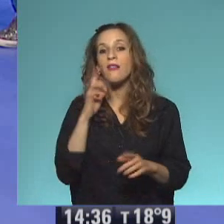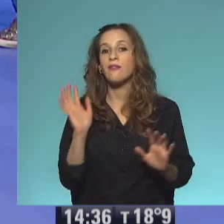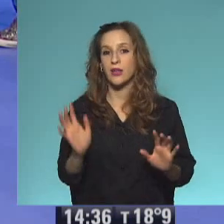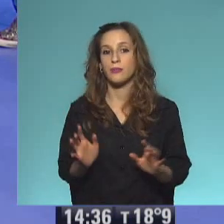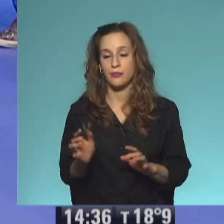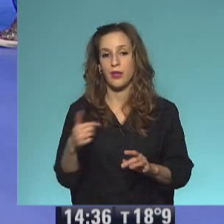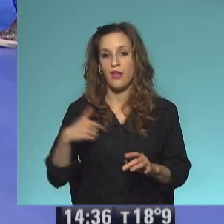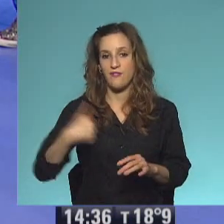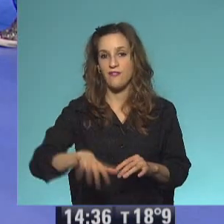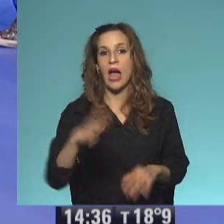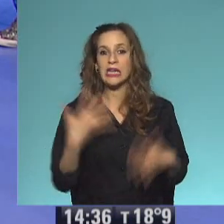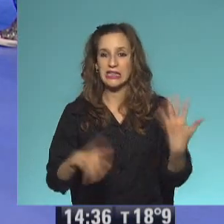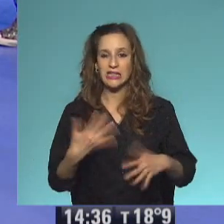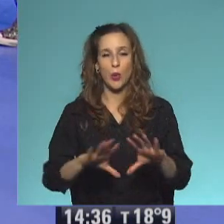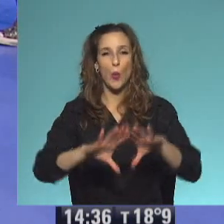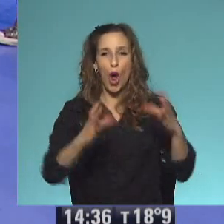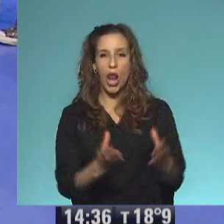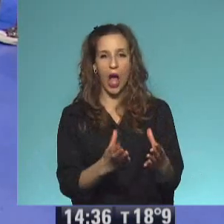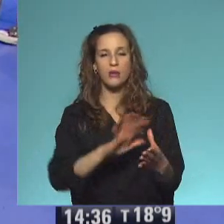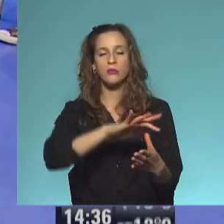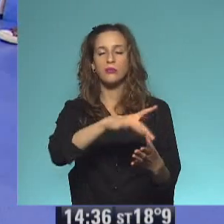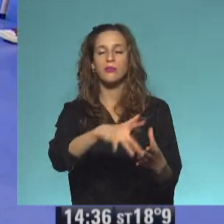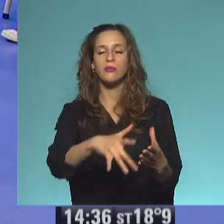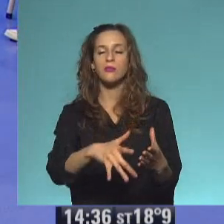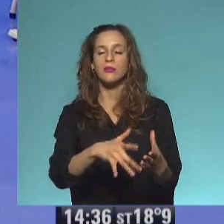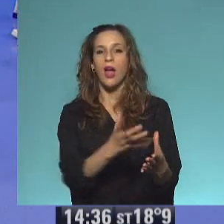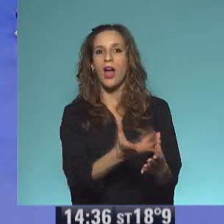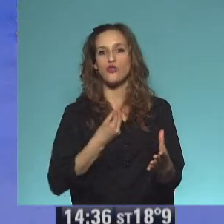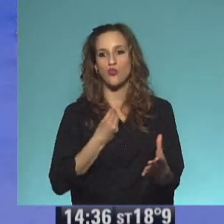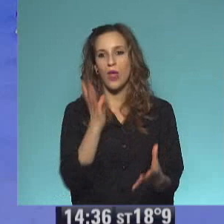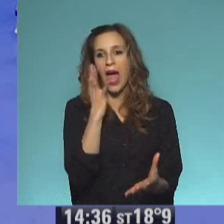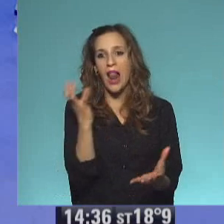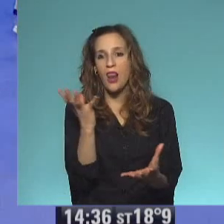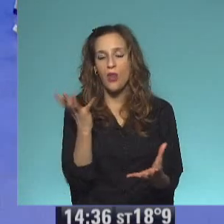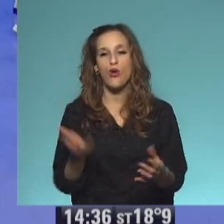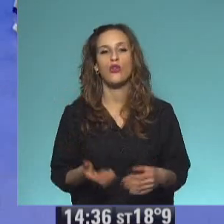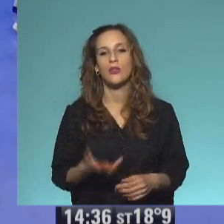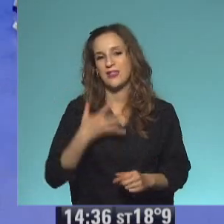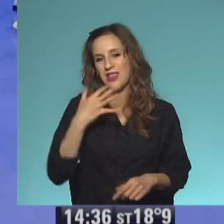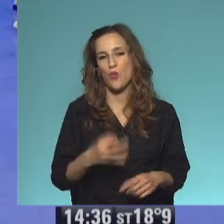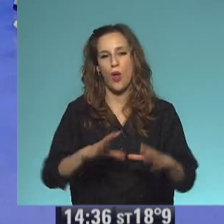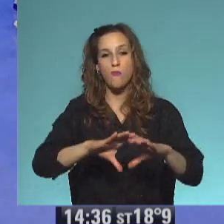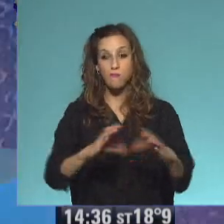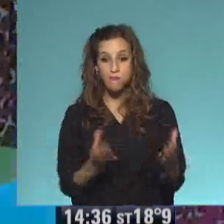voy a pedirle ayuda a la bola mágica. A ver. Tal vez es eso. Tengo que usar la bola.